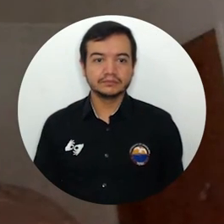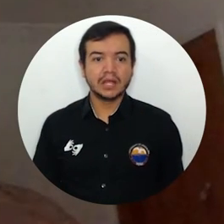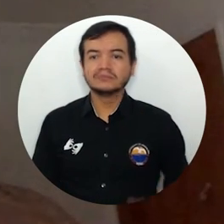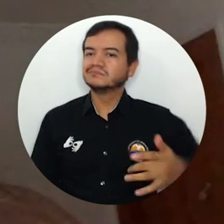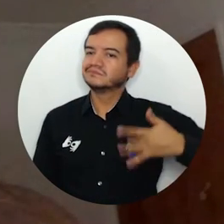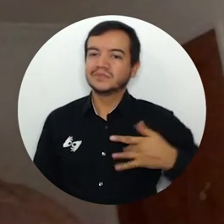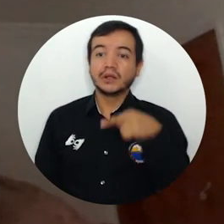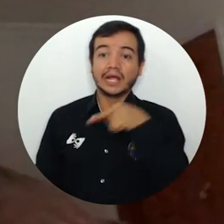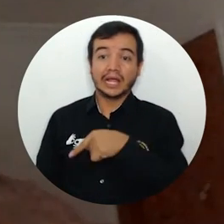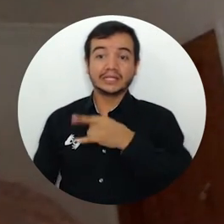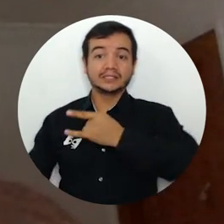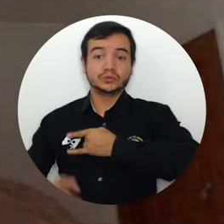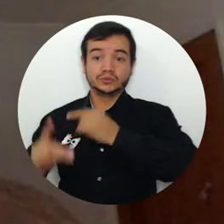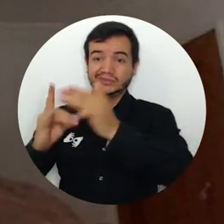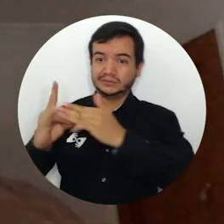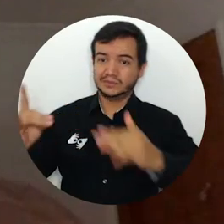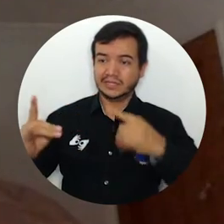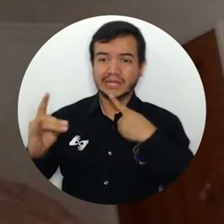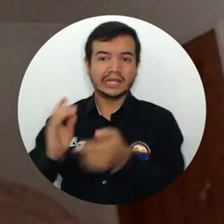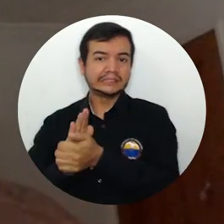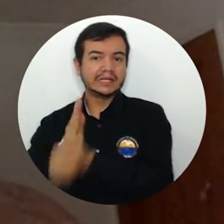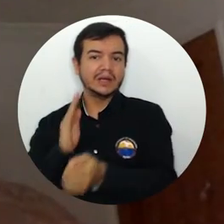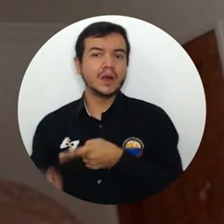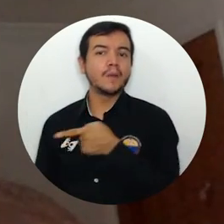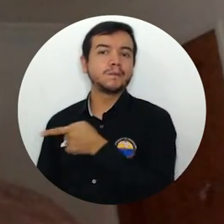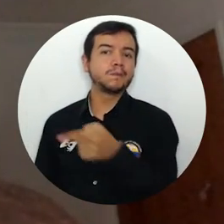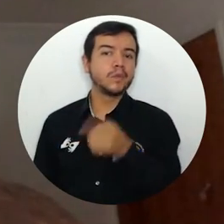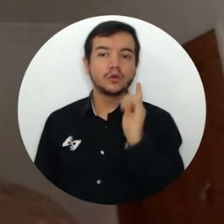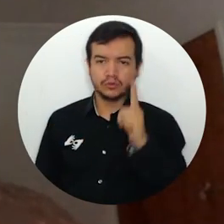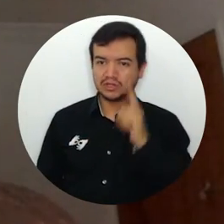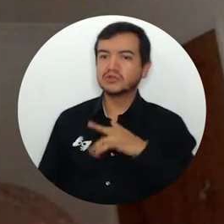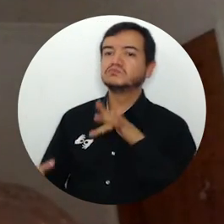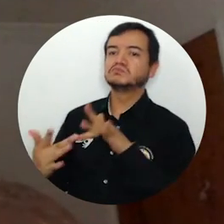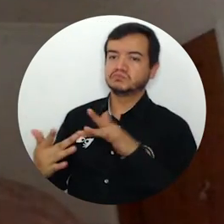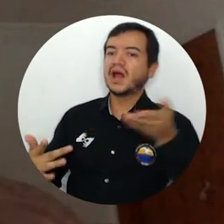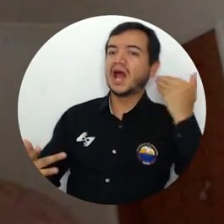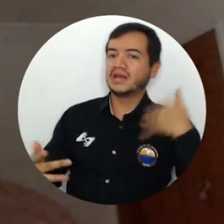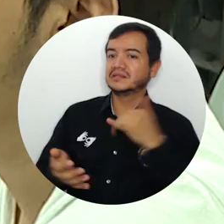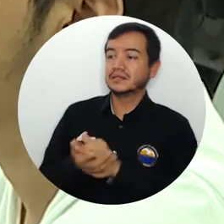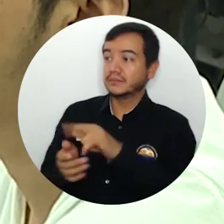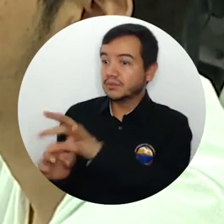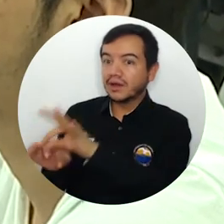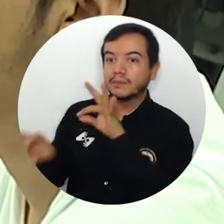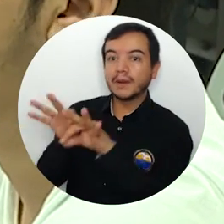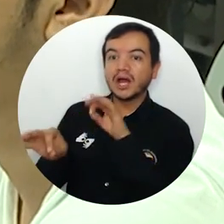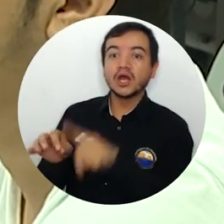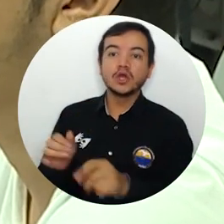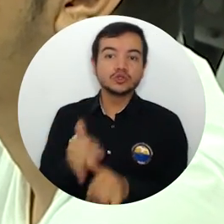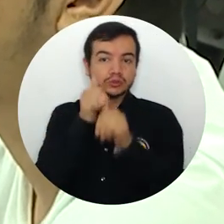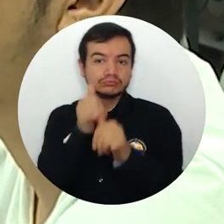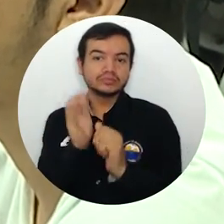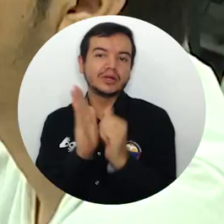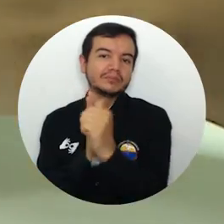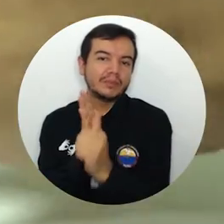Magdalena tiene un talento inmenso porque he tenido la oportunidad de trabajar directamente con programadores de allí que los he visto